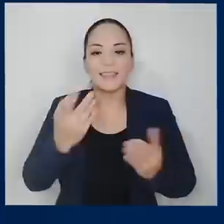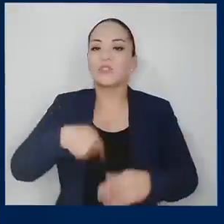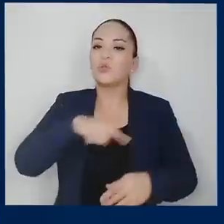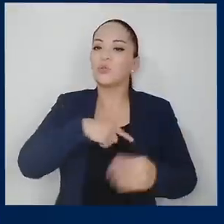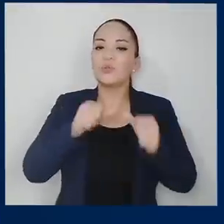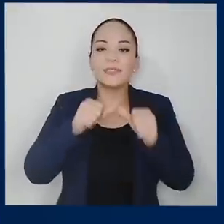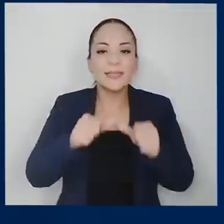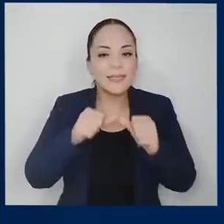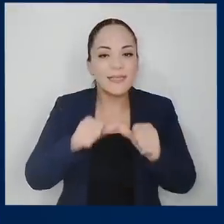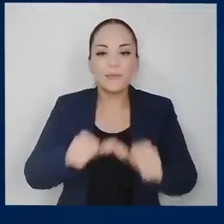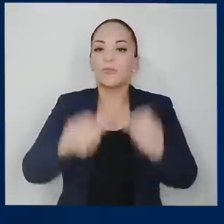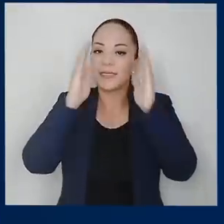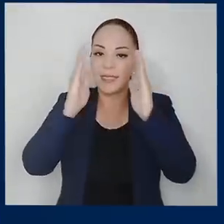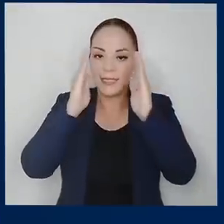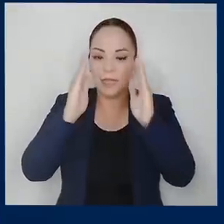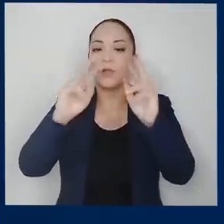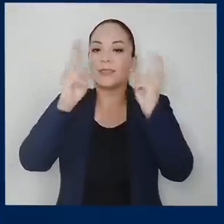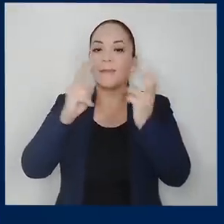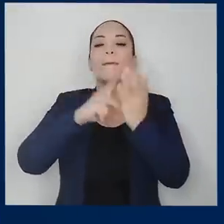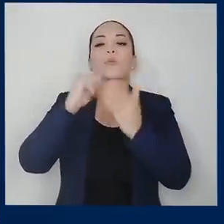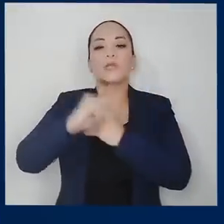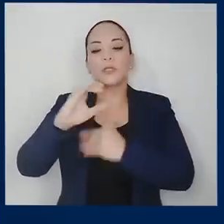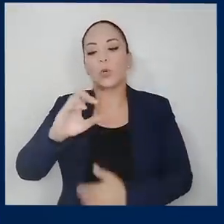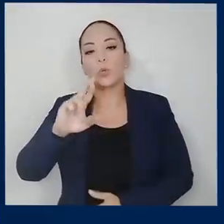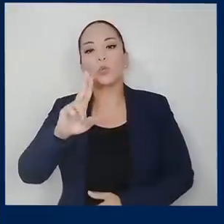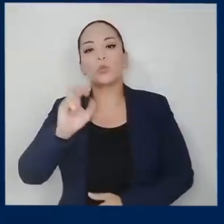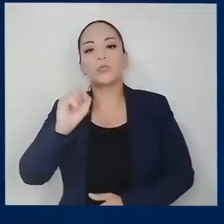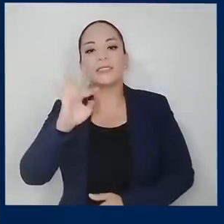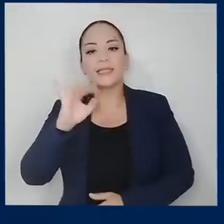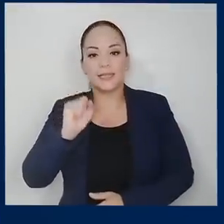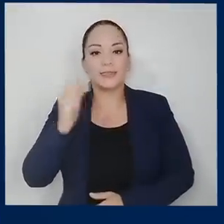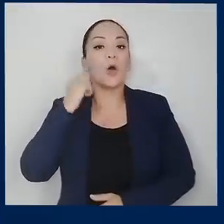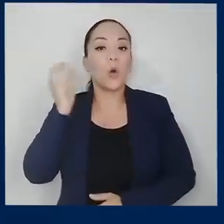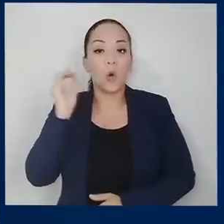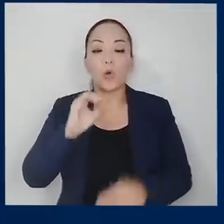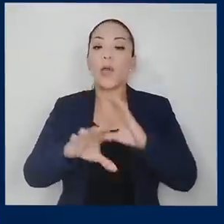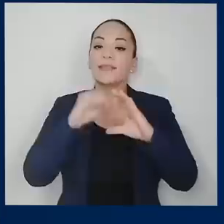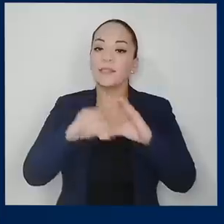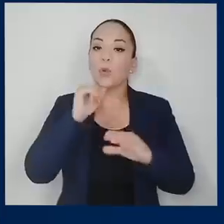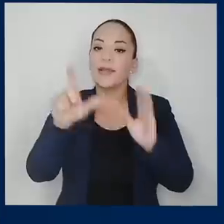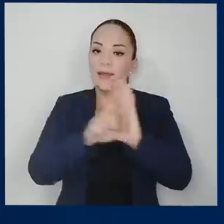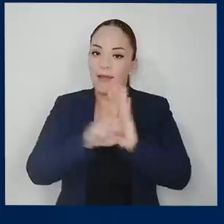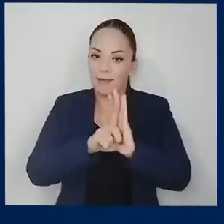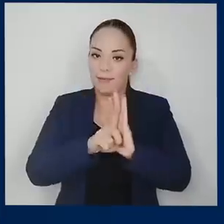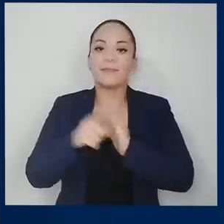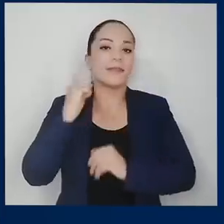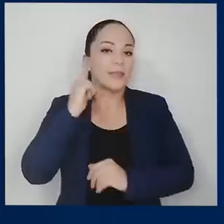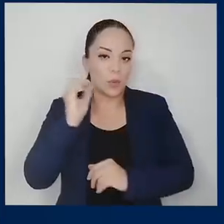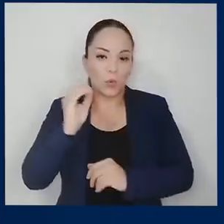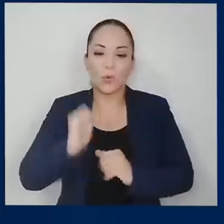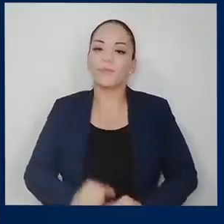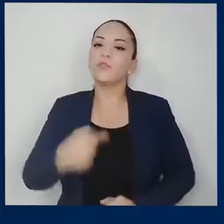Compachotas, nosotros seguimos constantemente sobre crucitas y el oro y la extracción ilegal